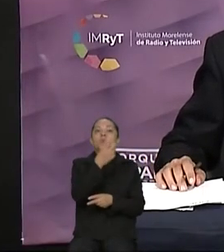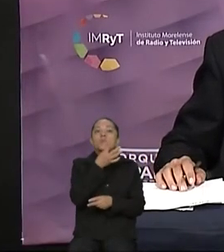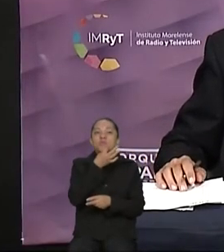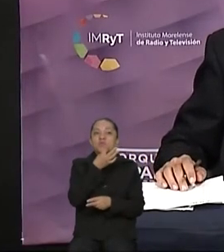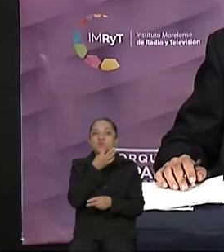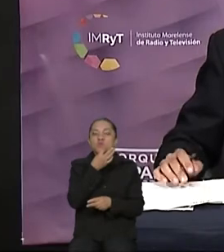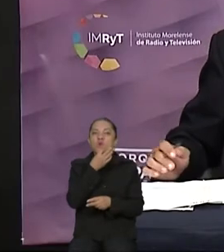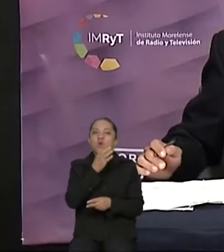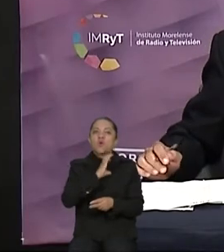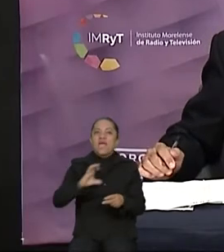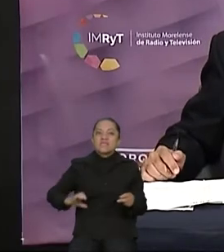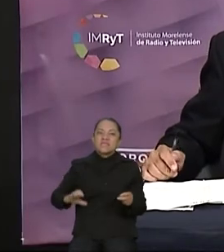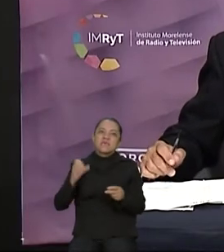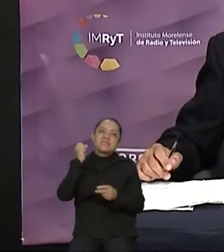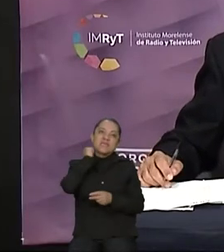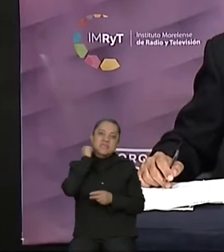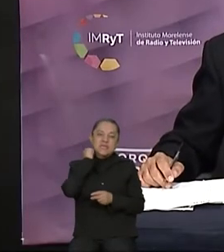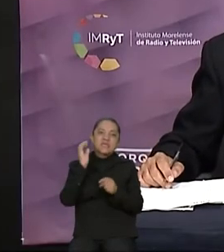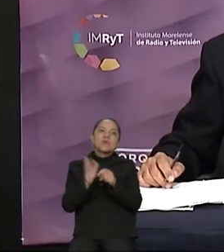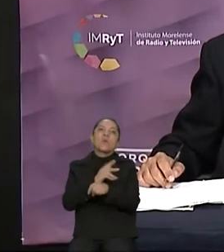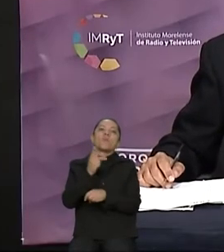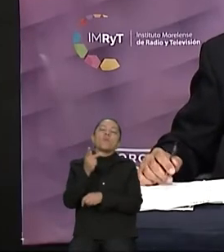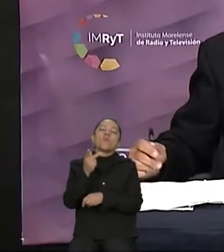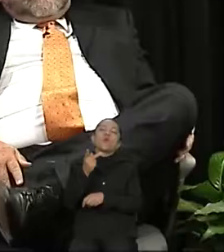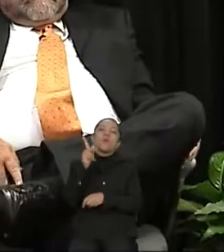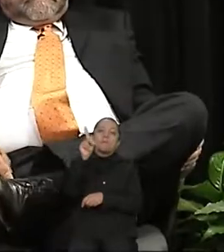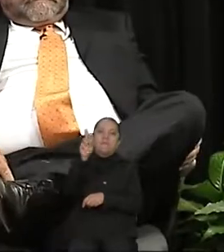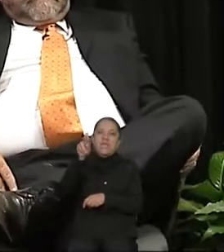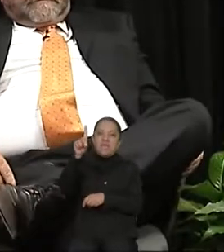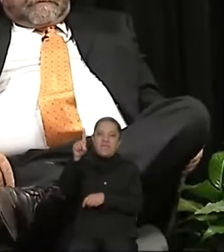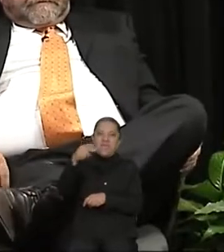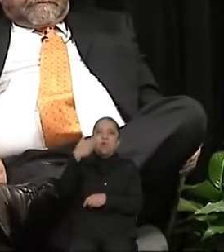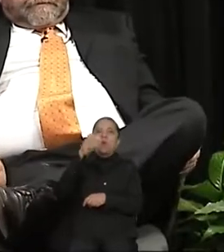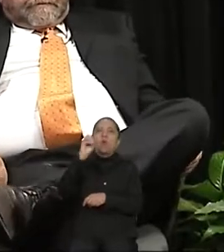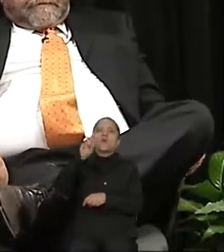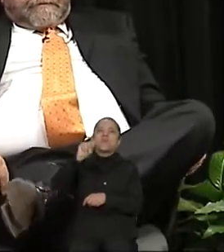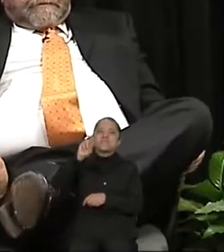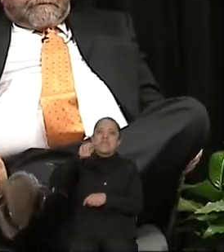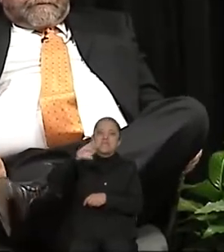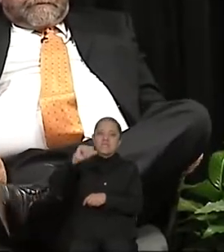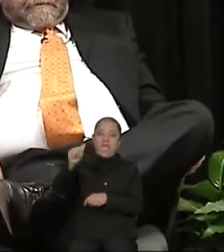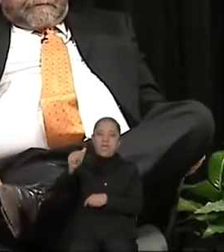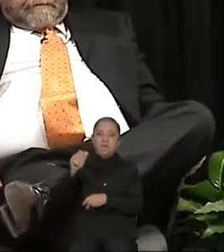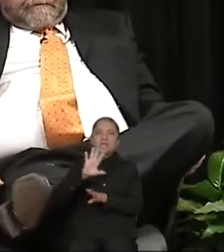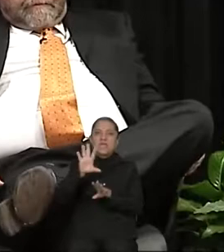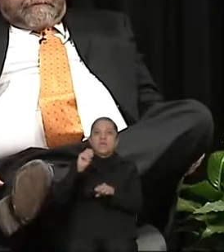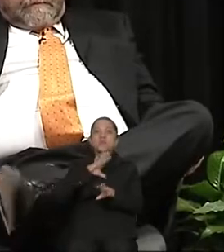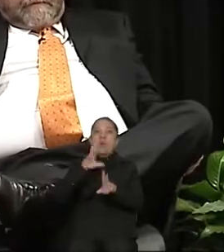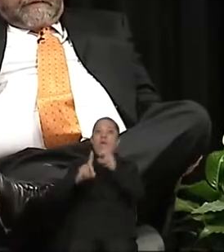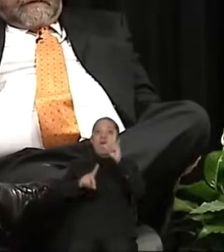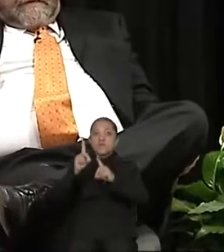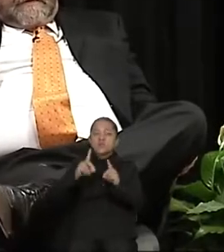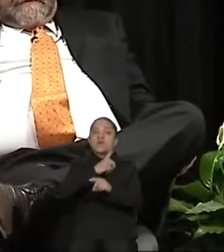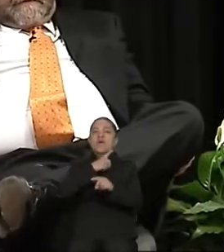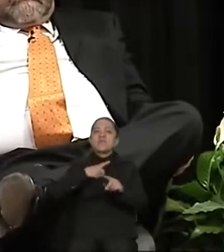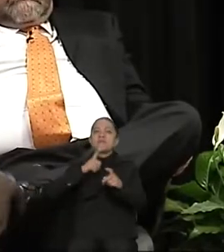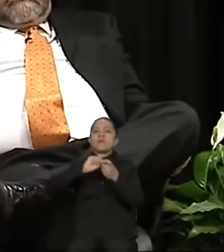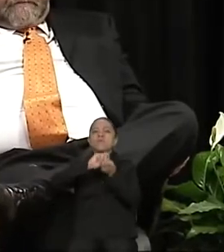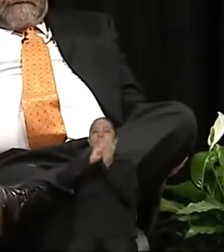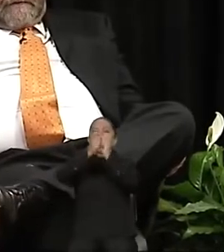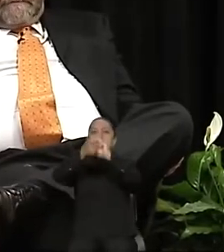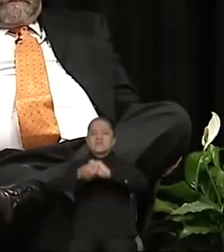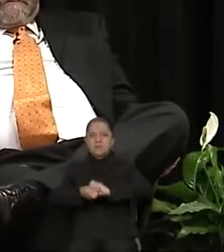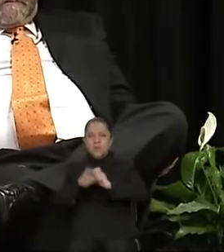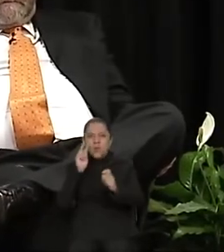partido de la Revolución Democrática, Hortensia Figueroa Peralta. Muchas gracias. Sin duda, tenemos que transitar de una visión asistencialista